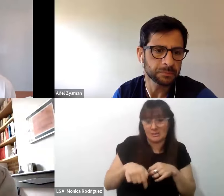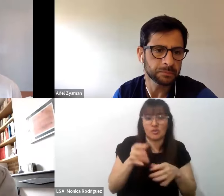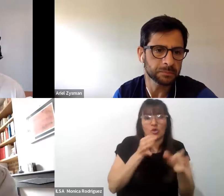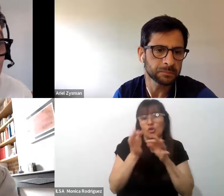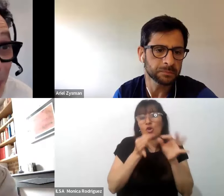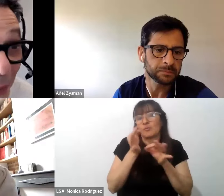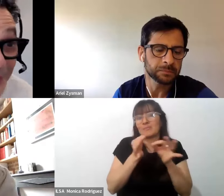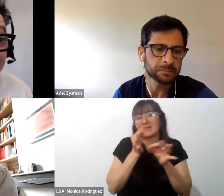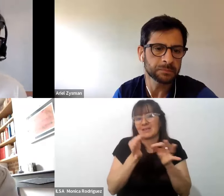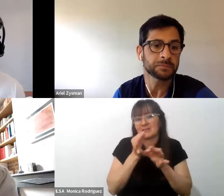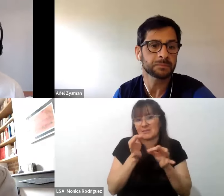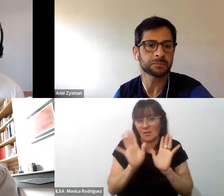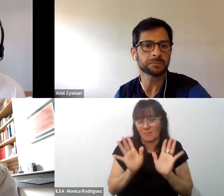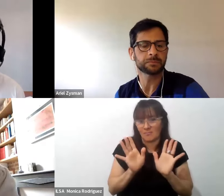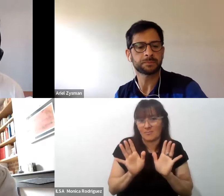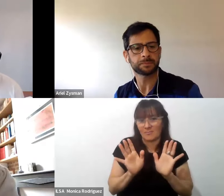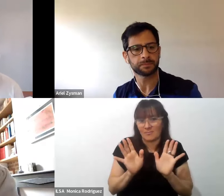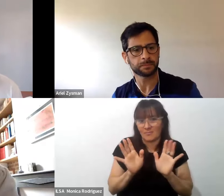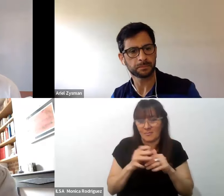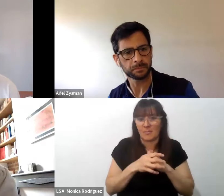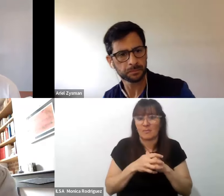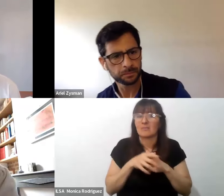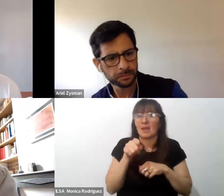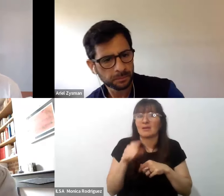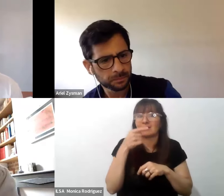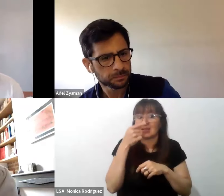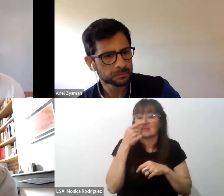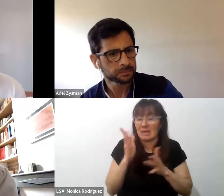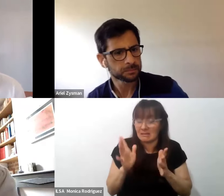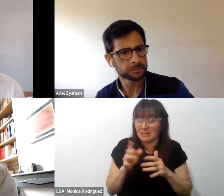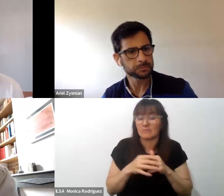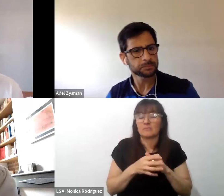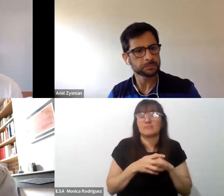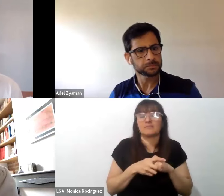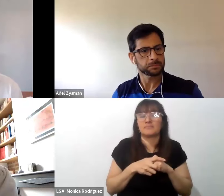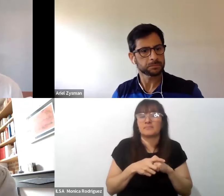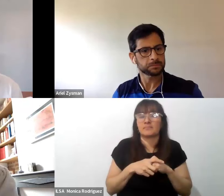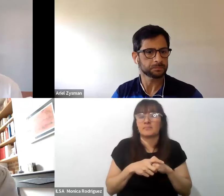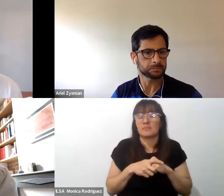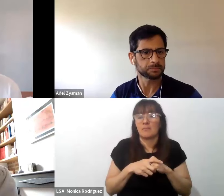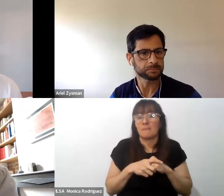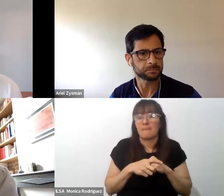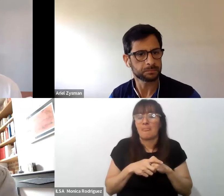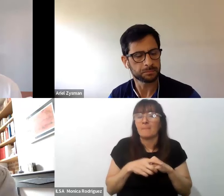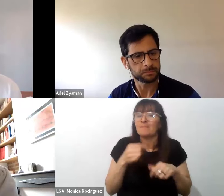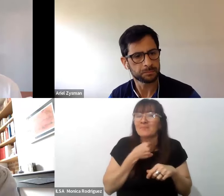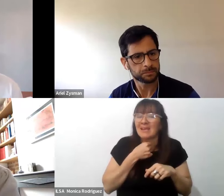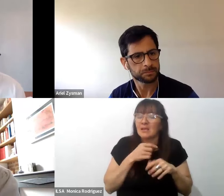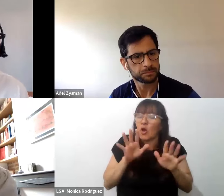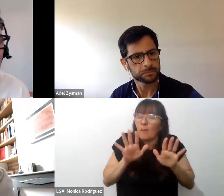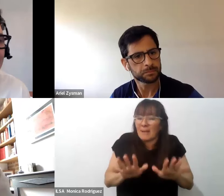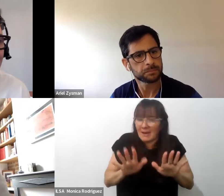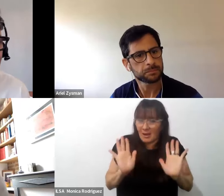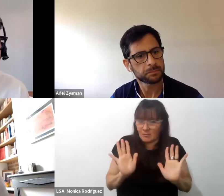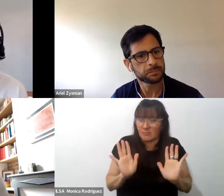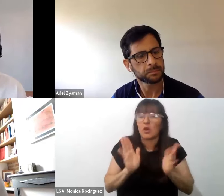abandonar nuestro punto de vista inicial también eso es interesante bueno no también yo quiero detener un minutito sobre